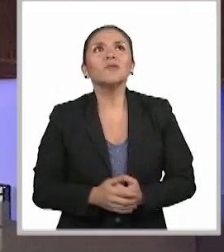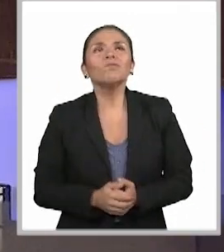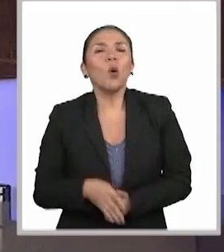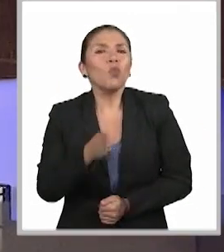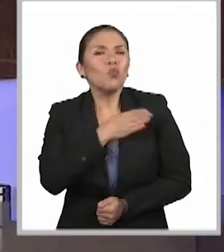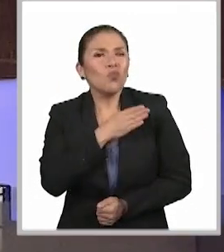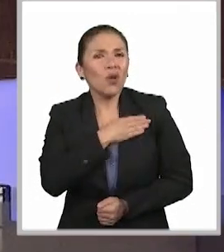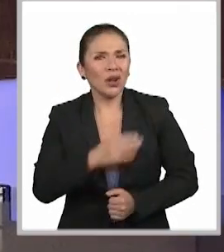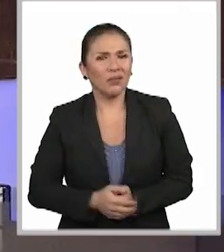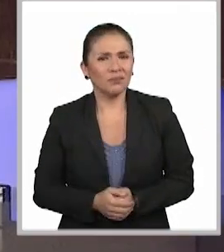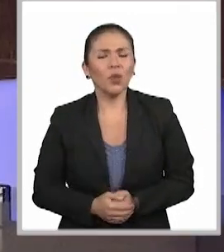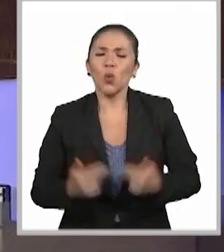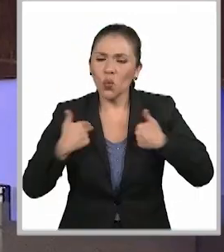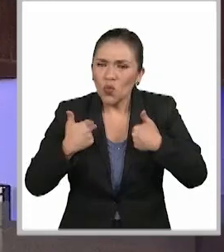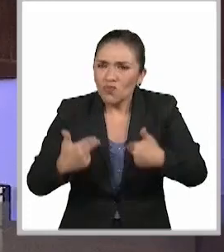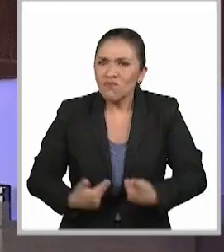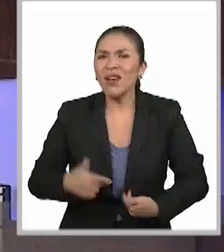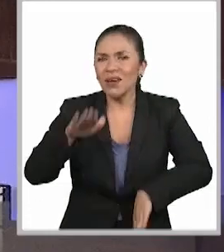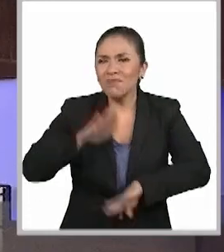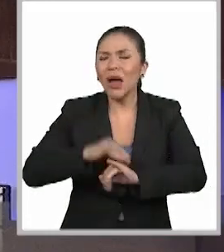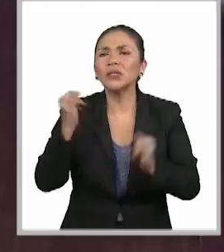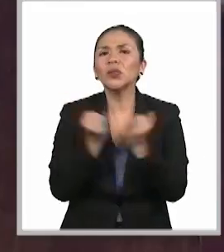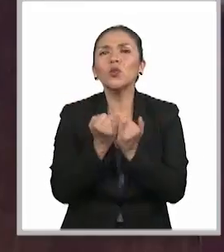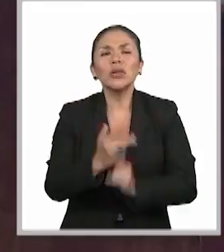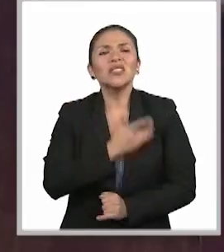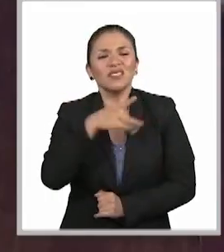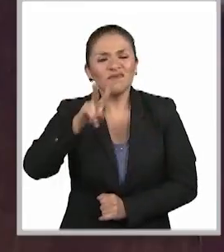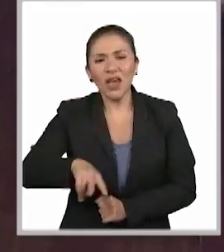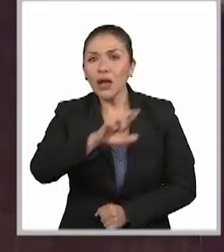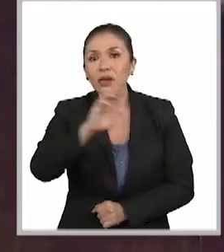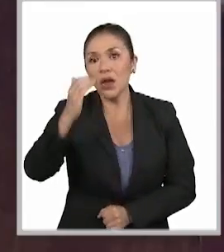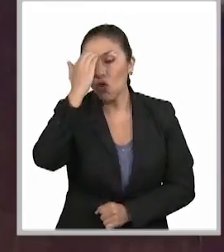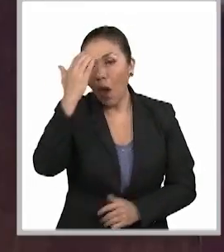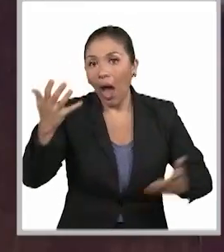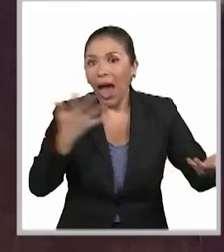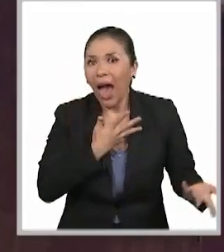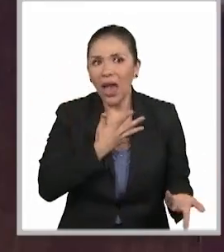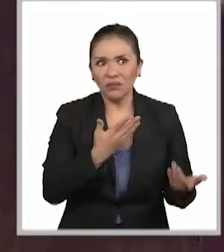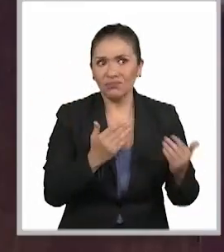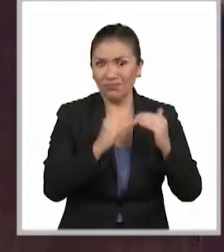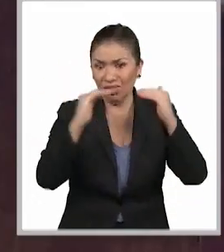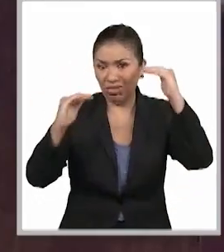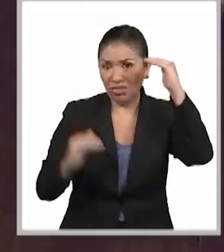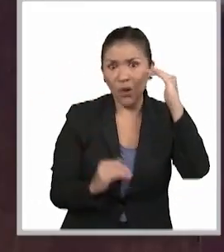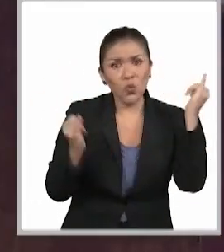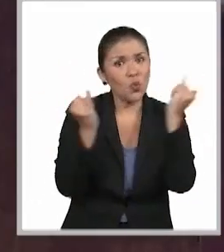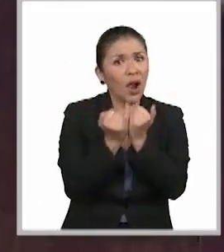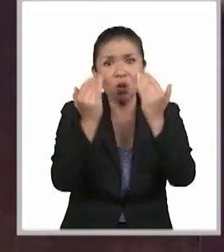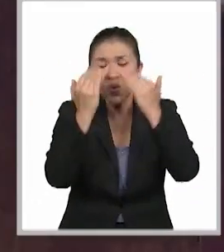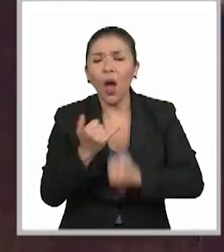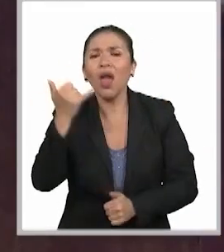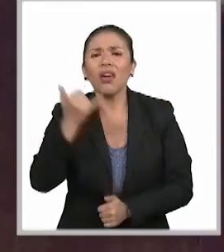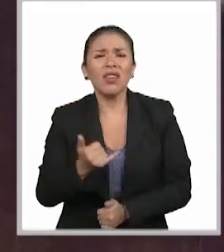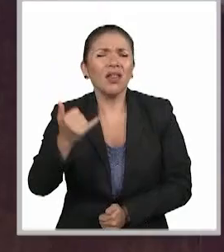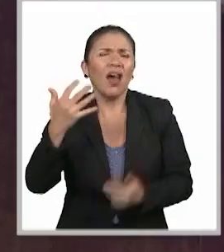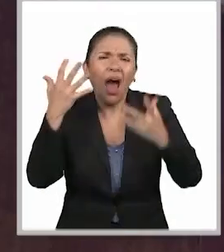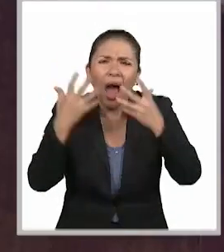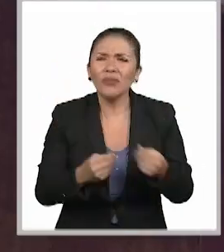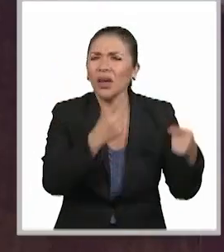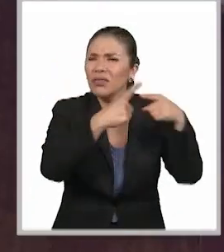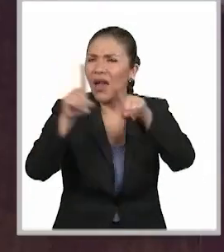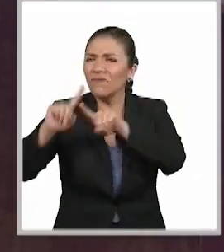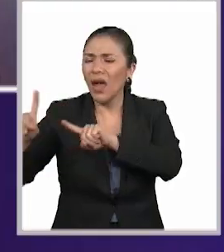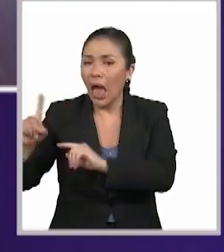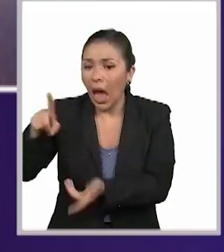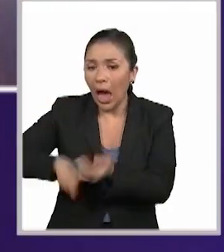compasiva, no solamente más humana, sino que verdaderamente reconozca que hay una gran desigualdad y, como lo decías, una enorme